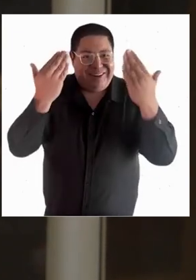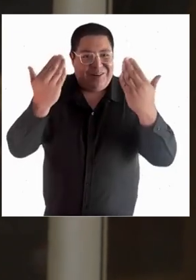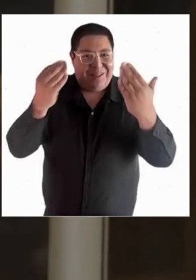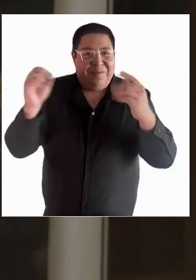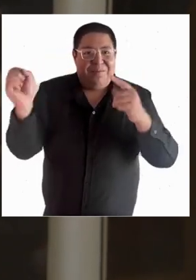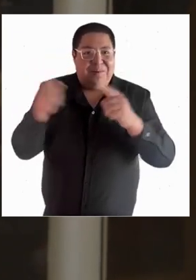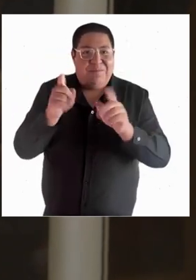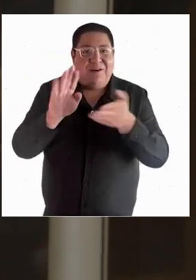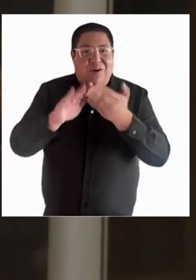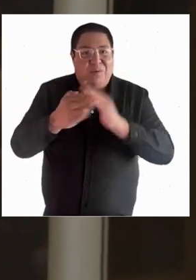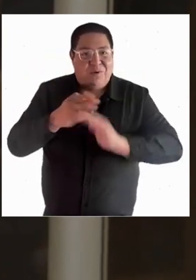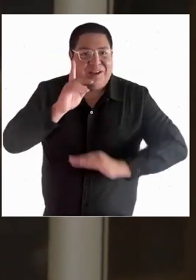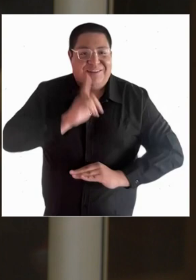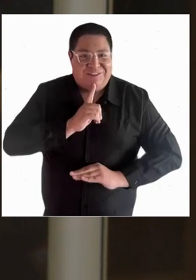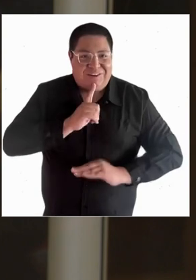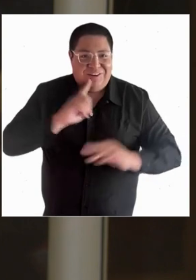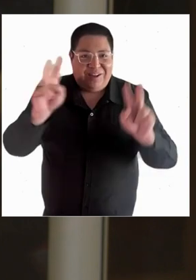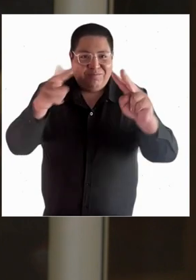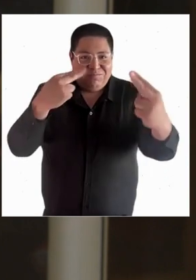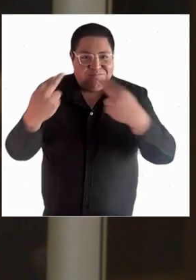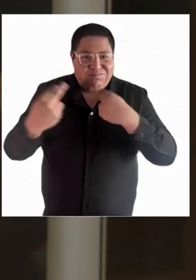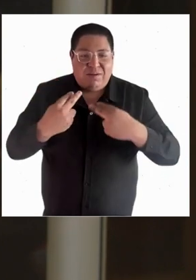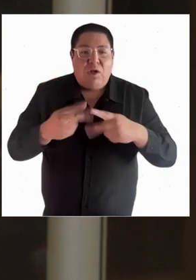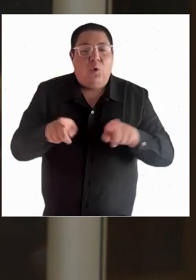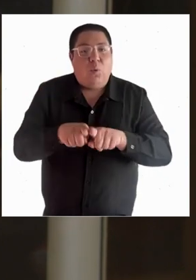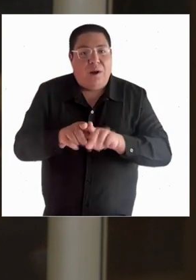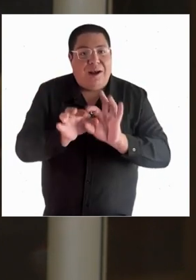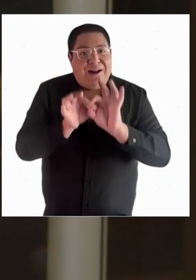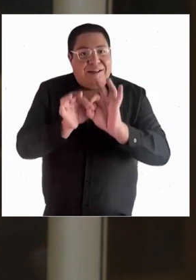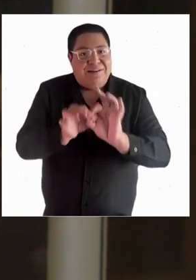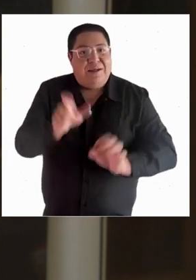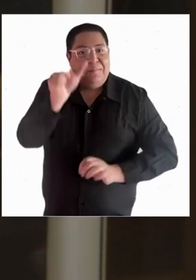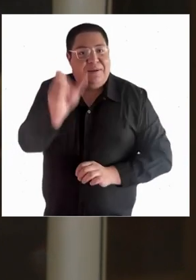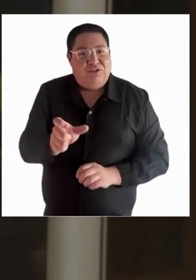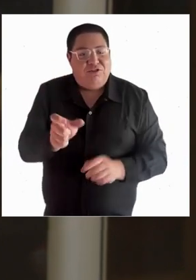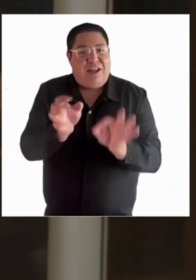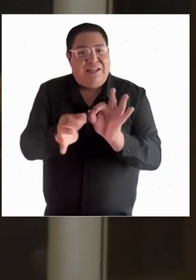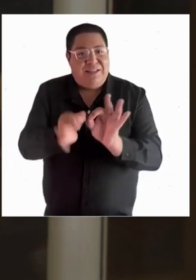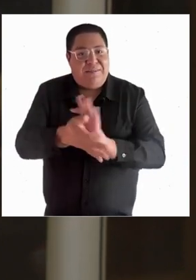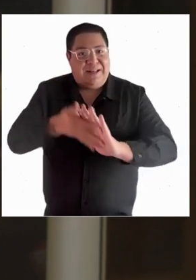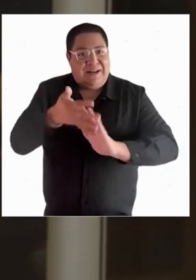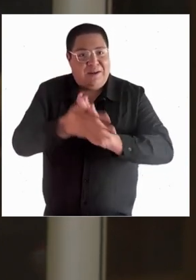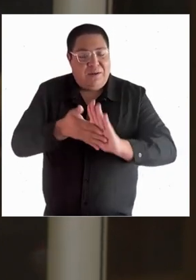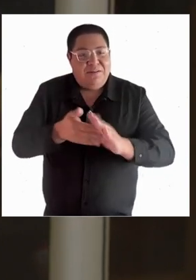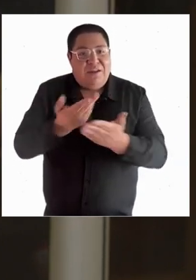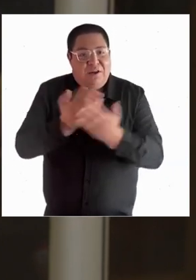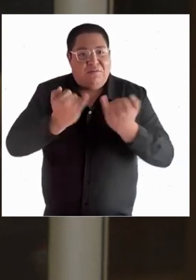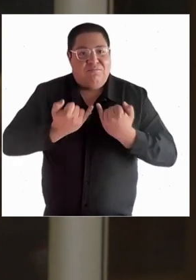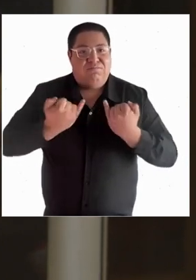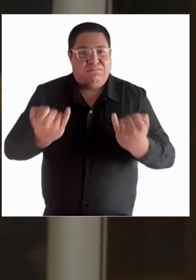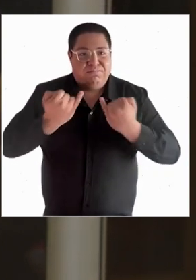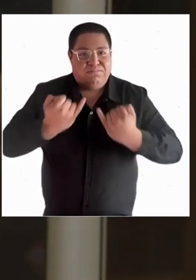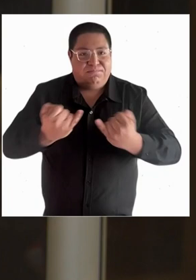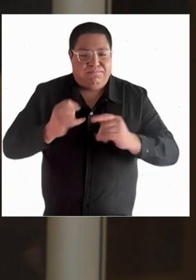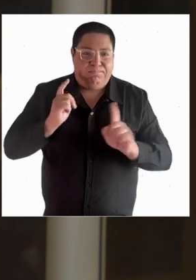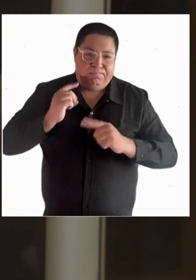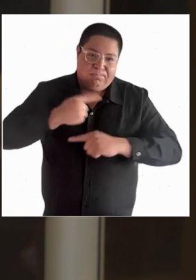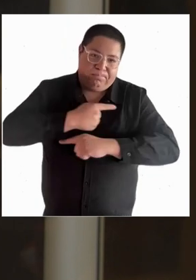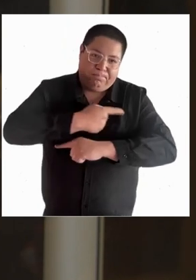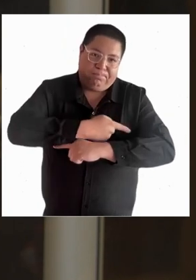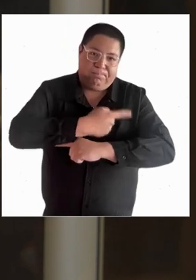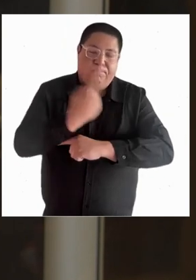niños, niñas, jóvenes y adultos con discapacidad en la educación. Y en particular en este panel nos vamos a